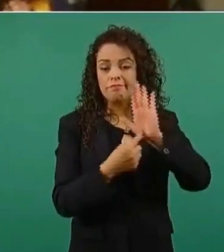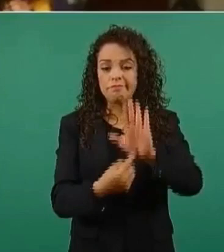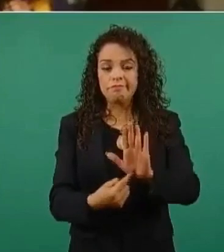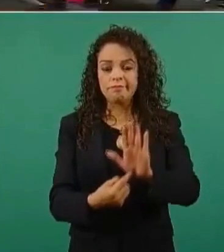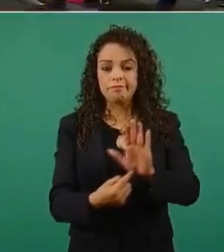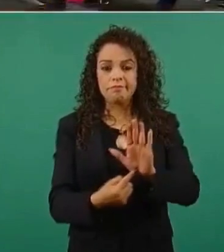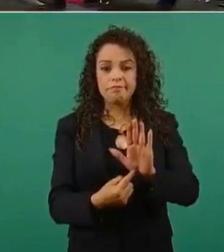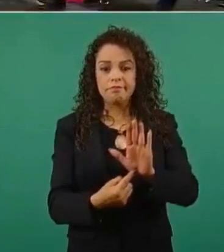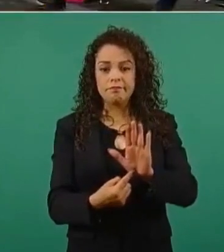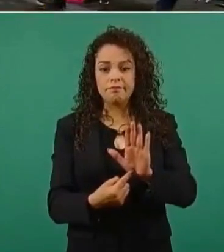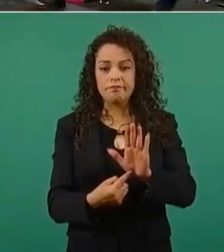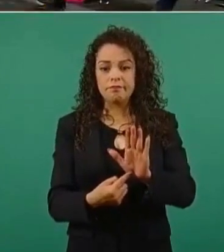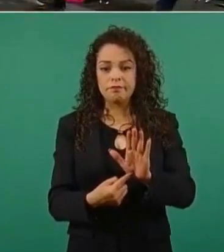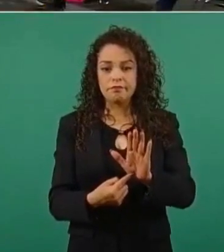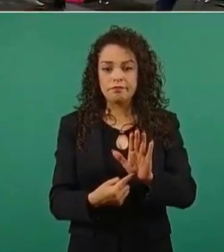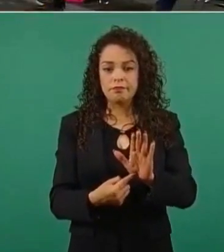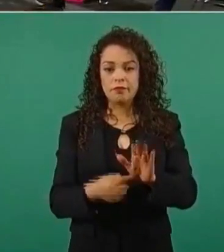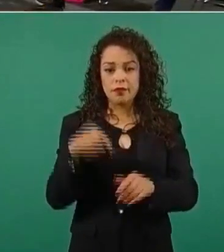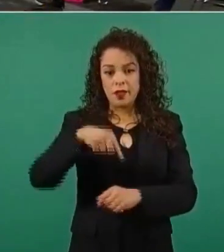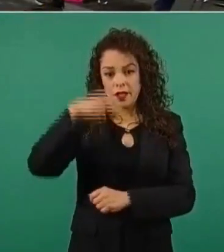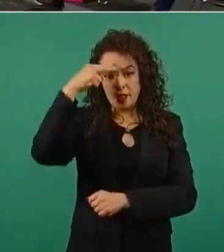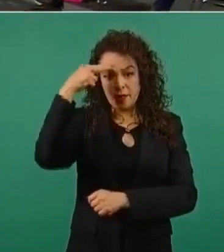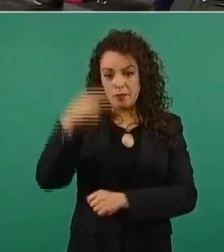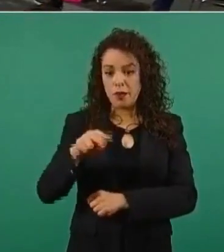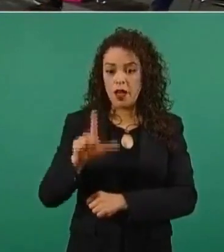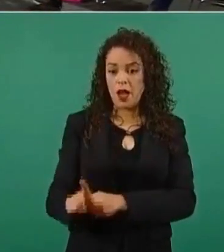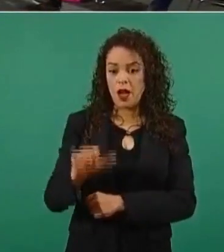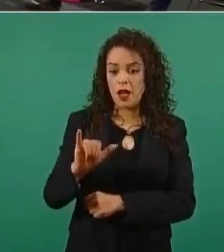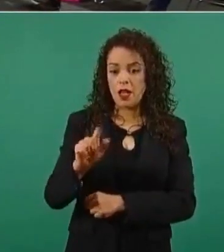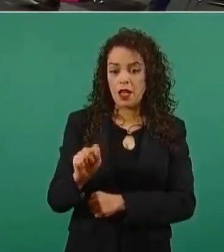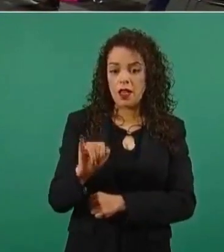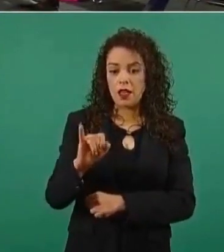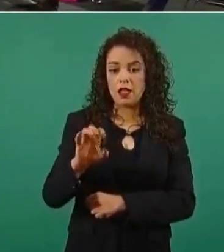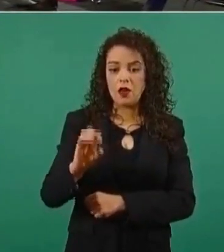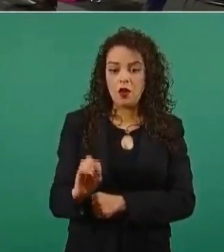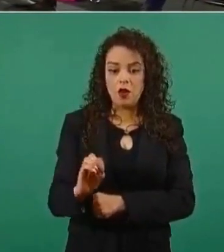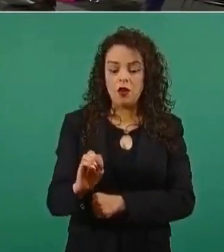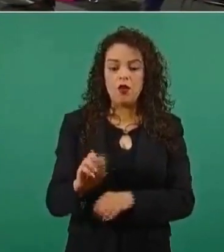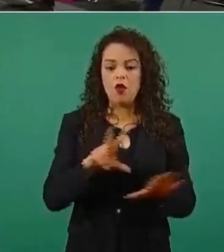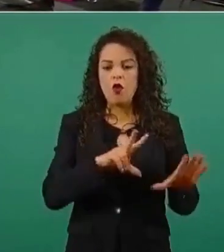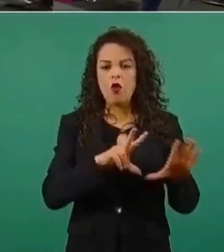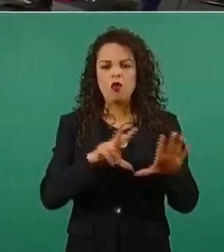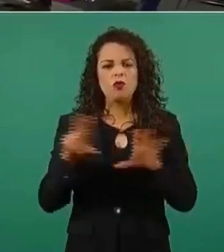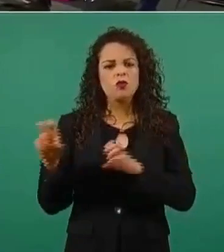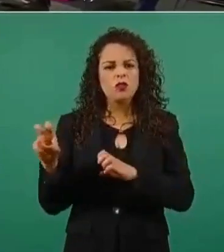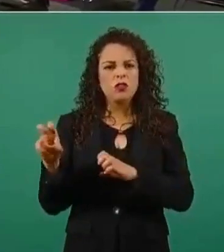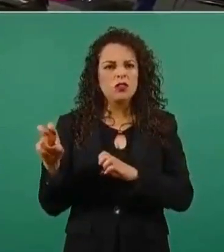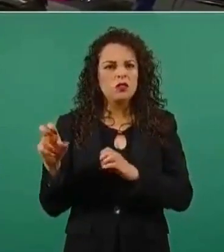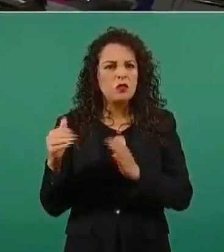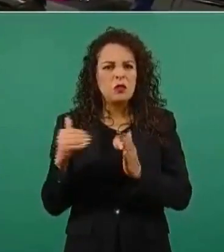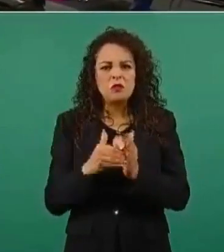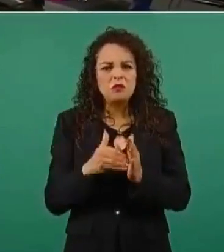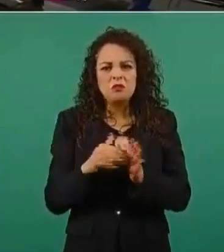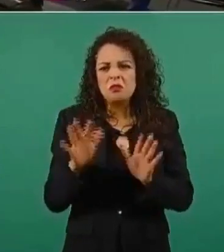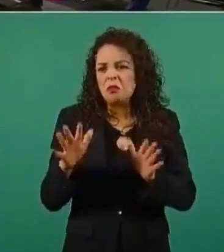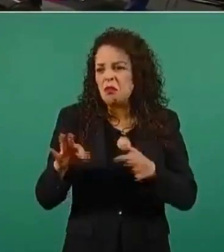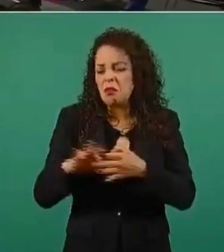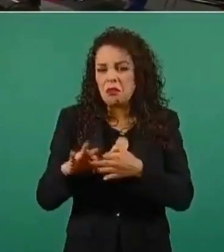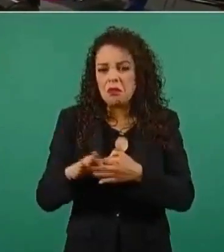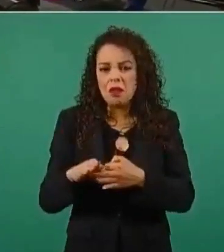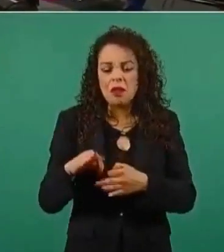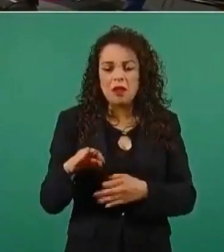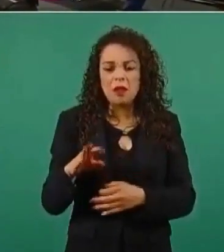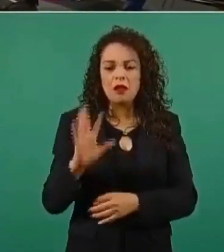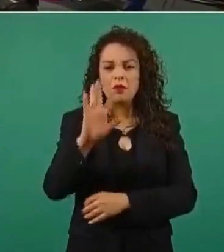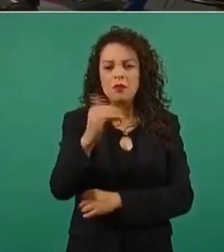presencia en litio en México de escasos ochocientos y tantos mil millones,